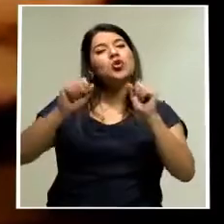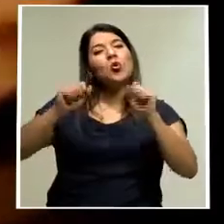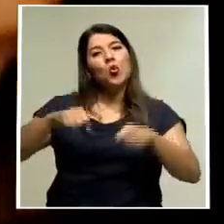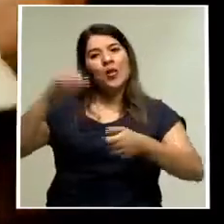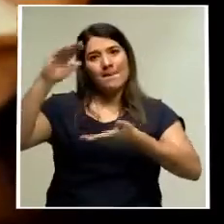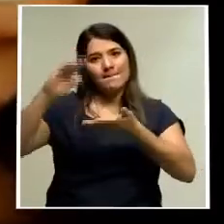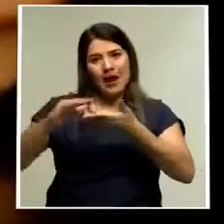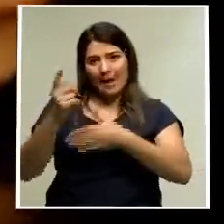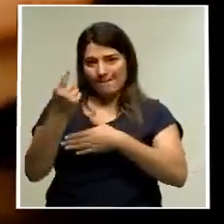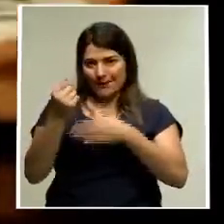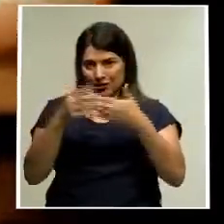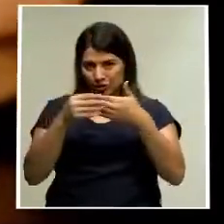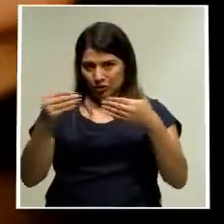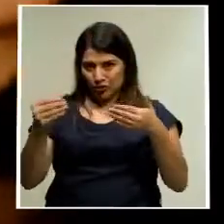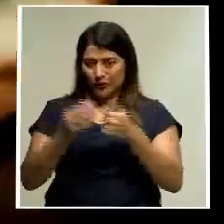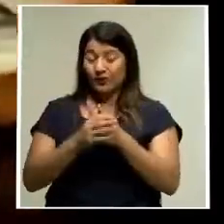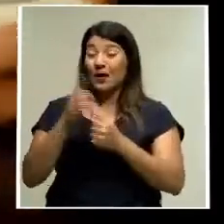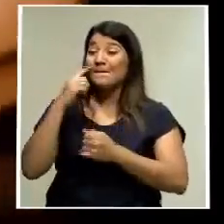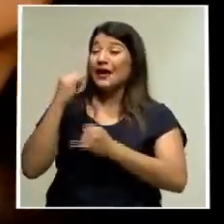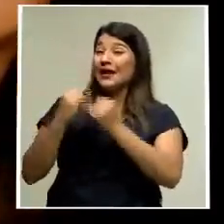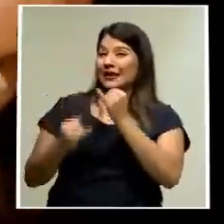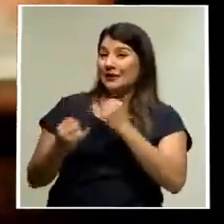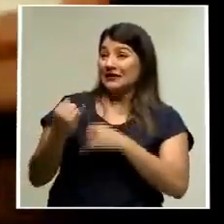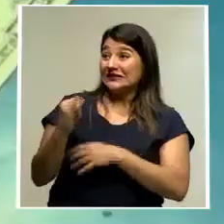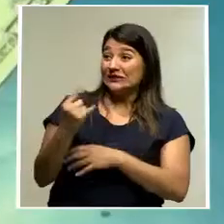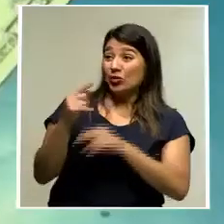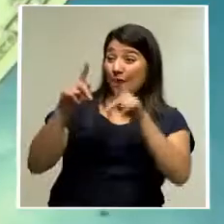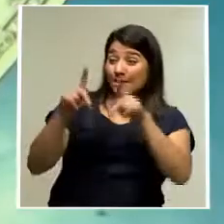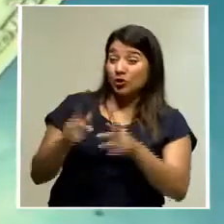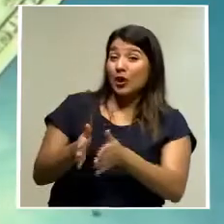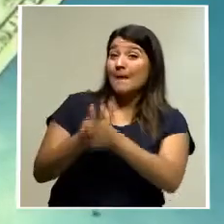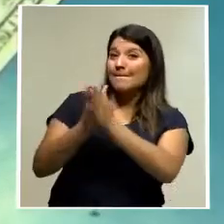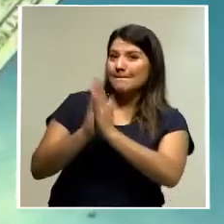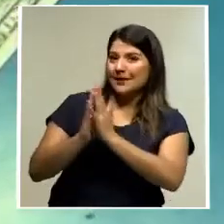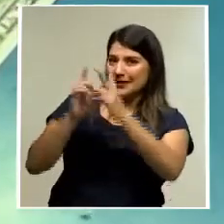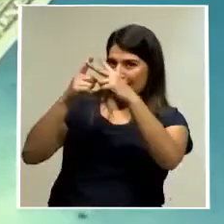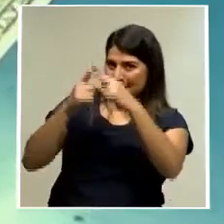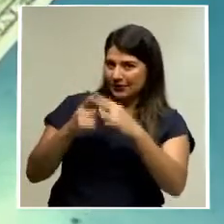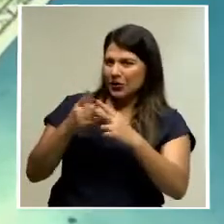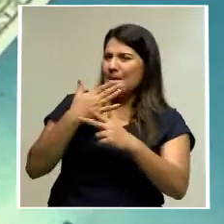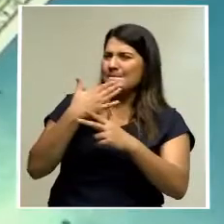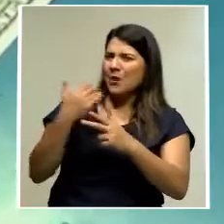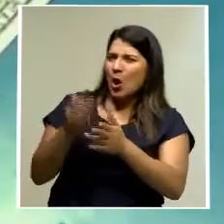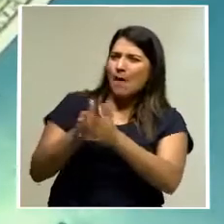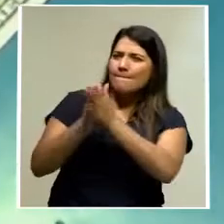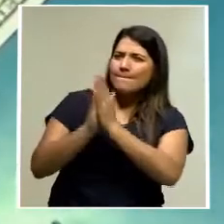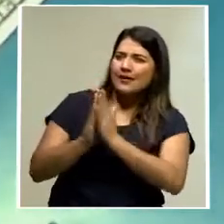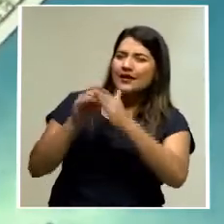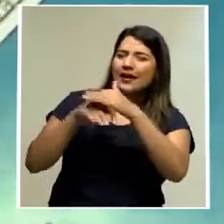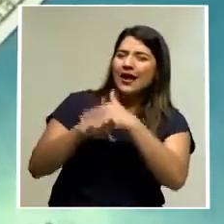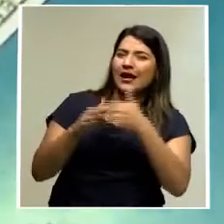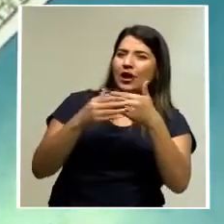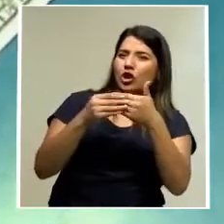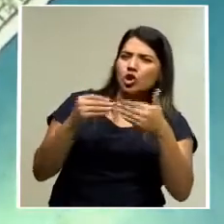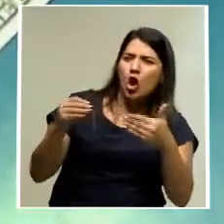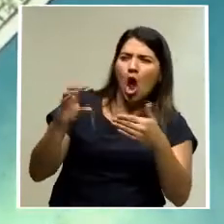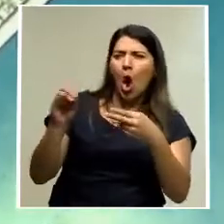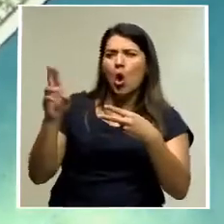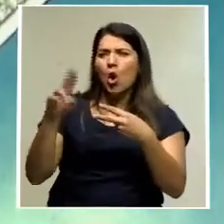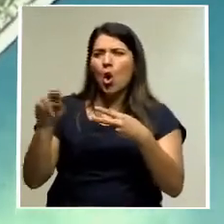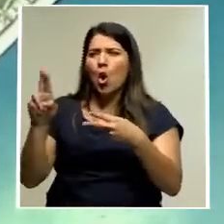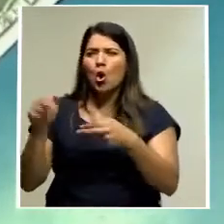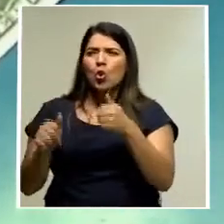finalizando, si una persona adquiere un crédito, sería bueno que lo adquiera en dólares, en colones. ¿Cuál sería la recomendación?